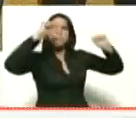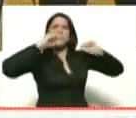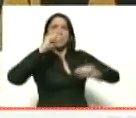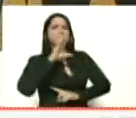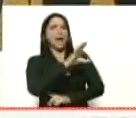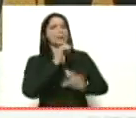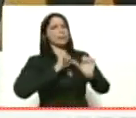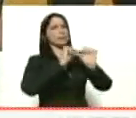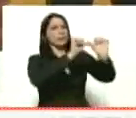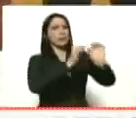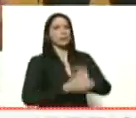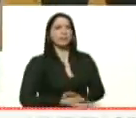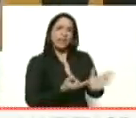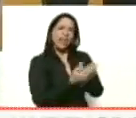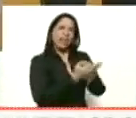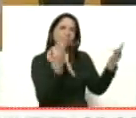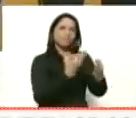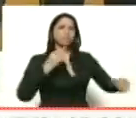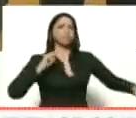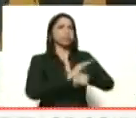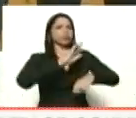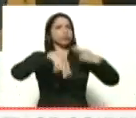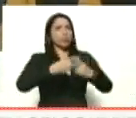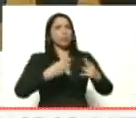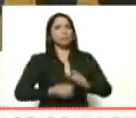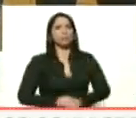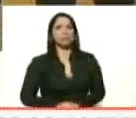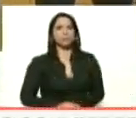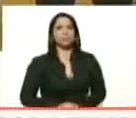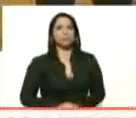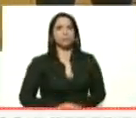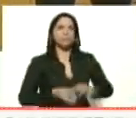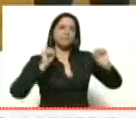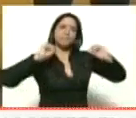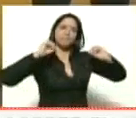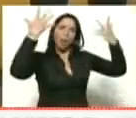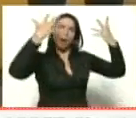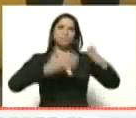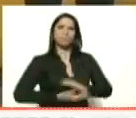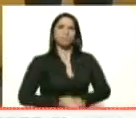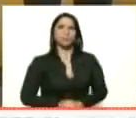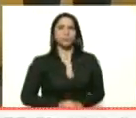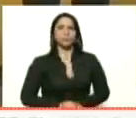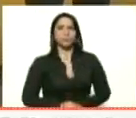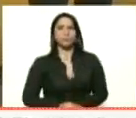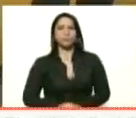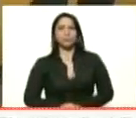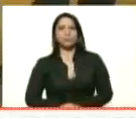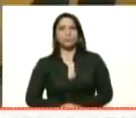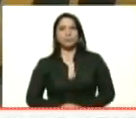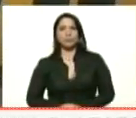¡La patria sigue! ¡Leales siempre! ¡Crayores nunca! ¡Venceremos! ¡Venceremos!